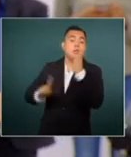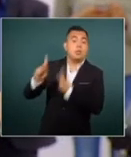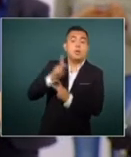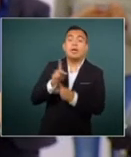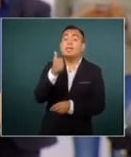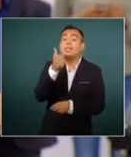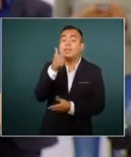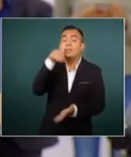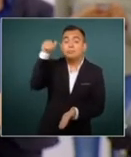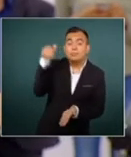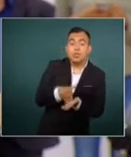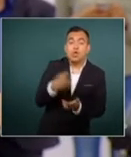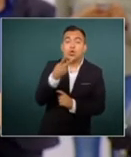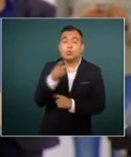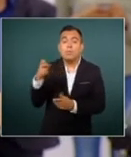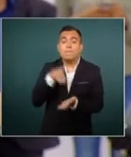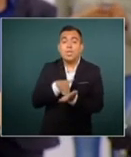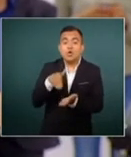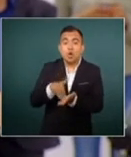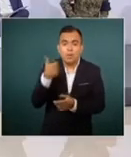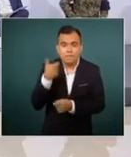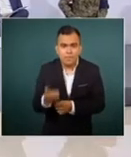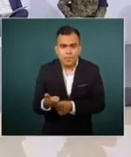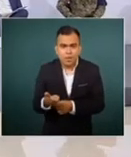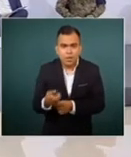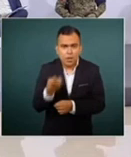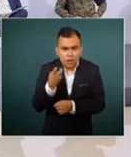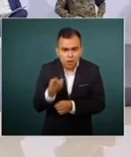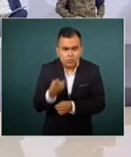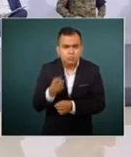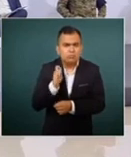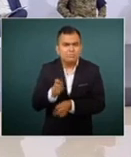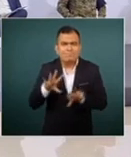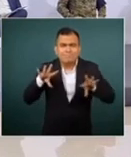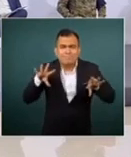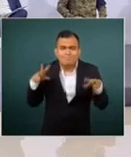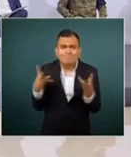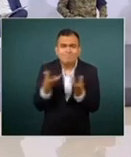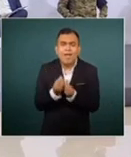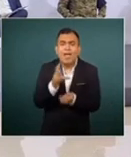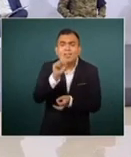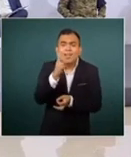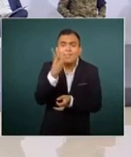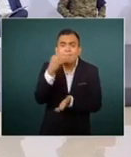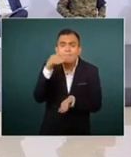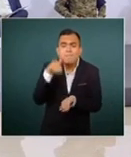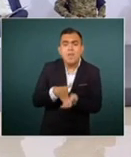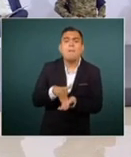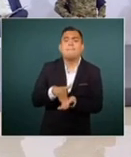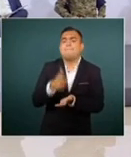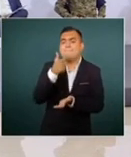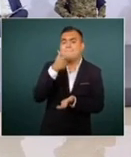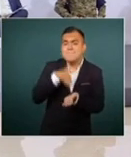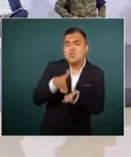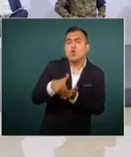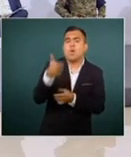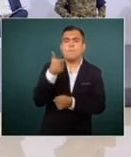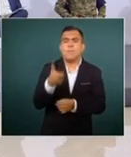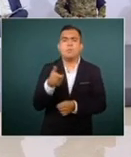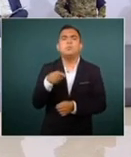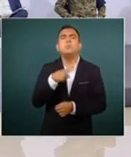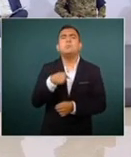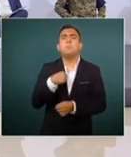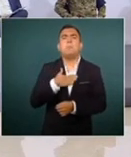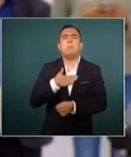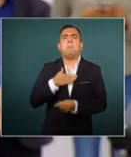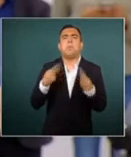6 mil 200 millones de pesos. Es decir, que tenemos un total de 33 mil millones de pesos. Uno podría decir como